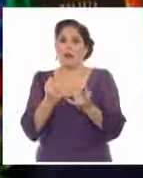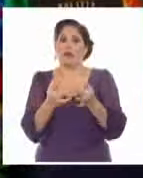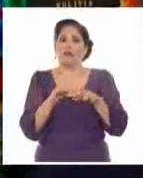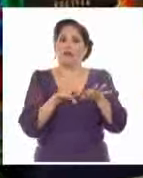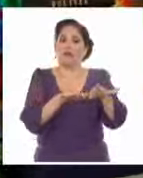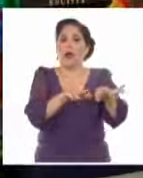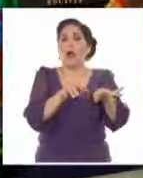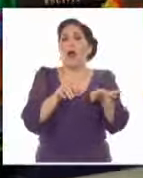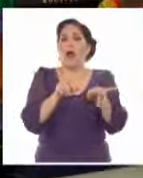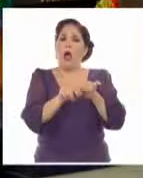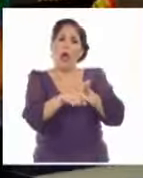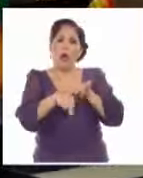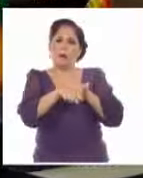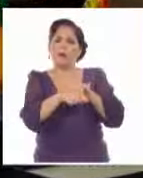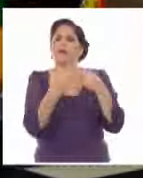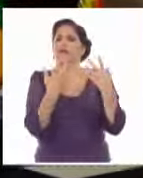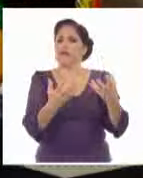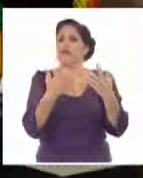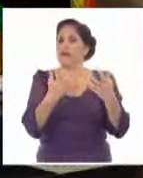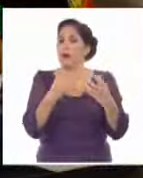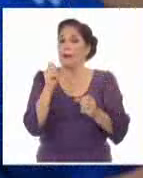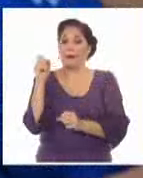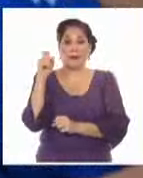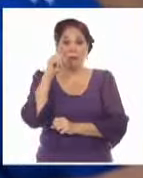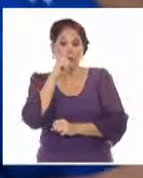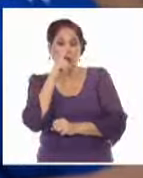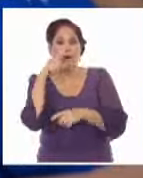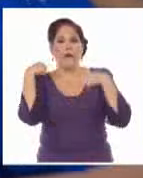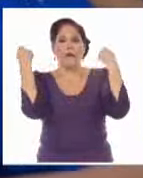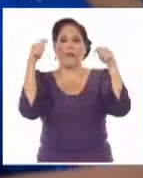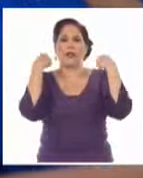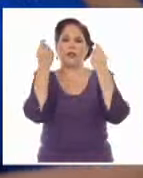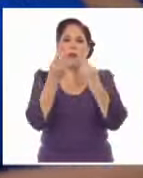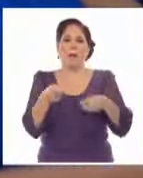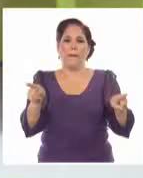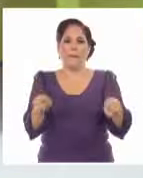Murillo para la celebración que culminó con un festival musical.